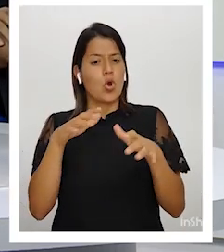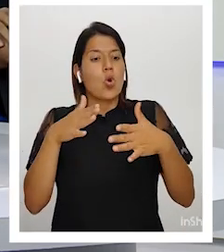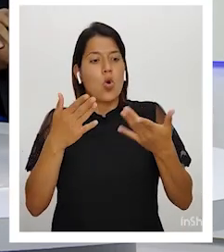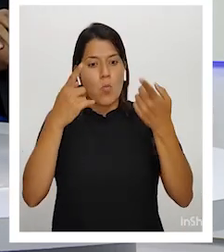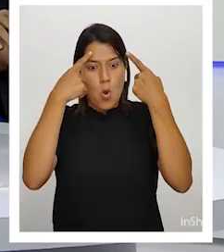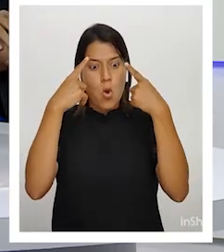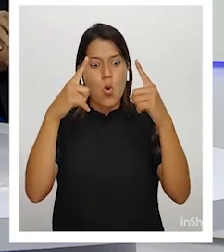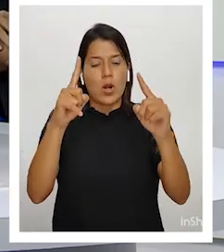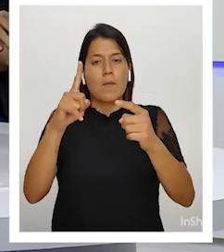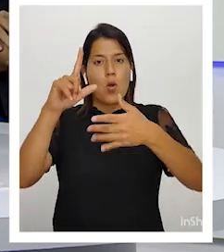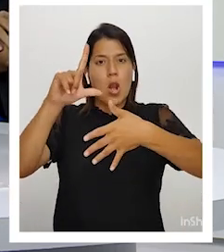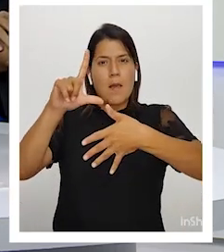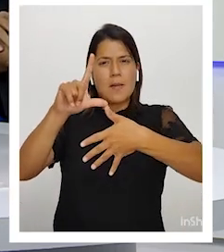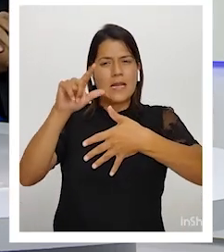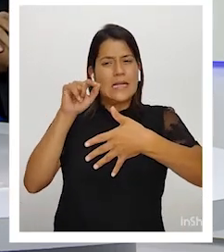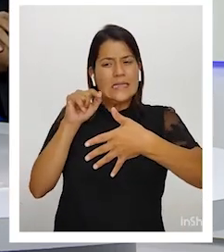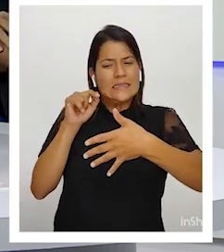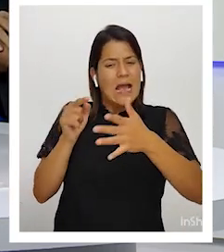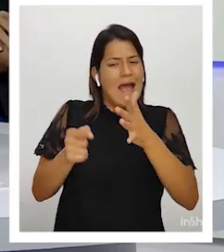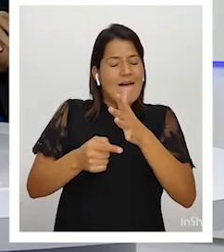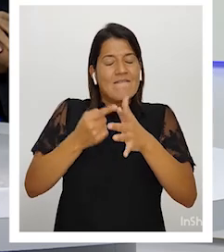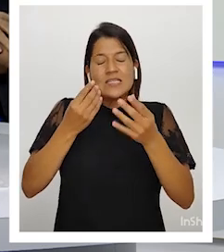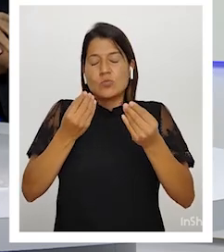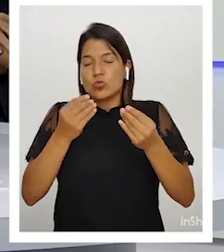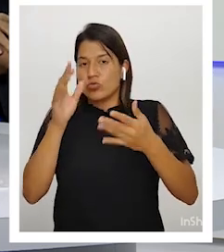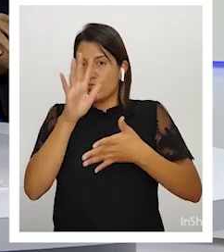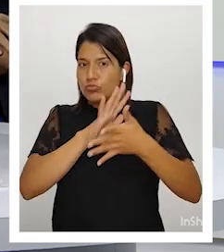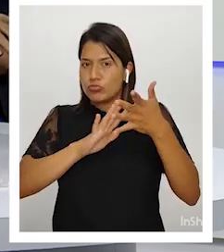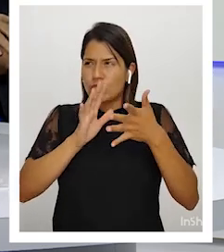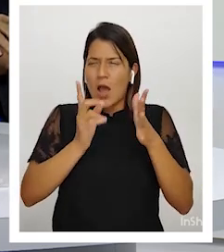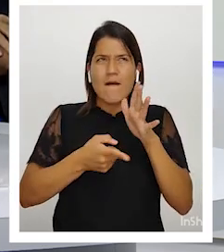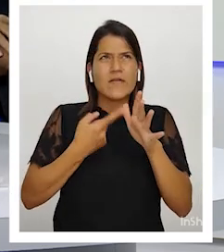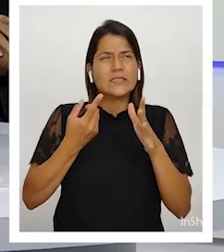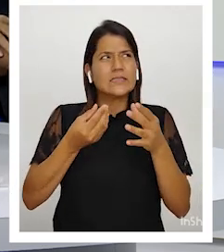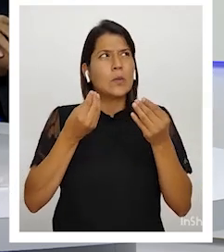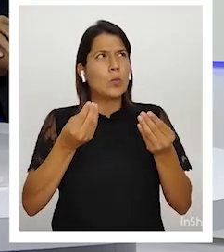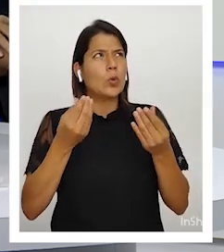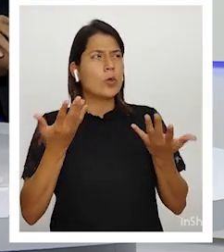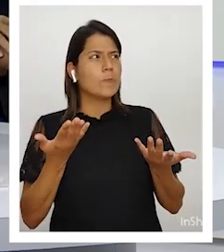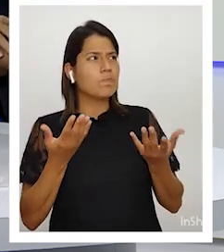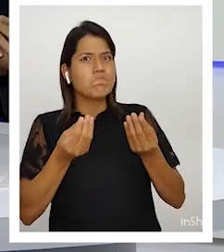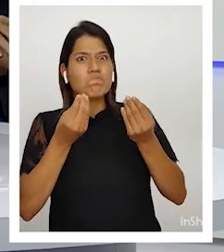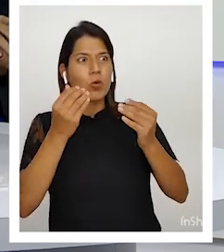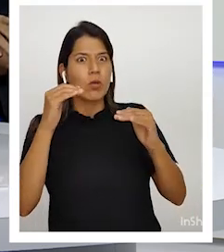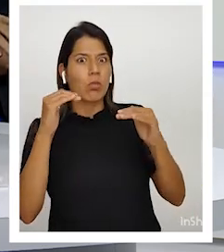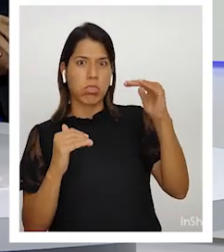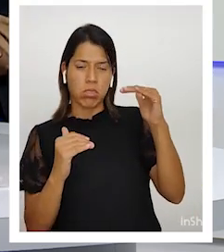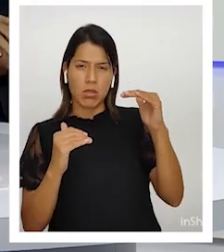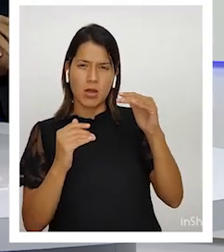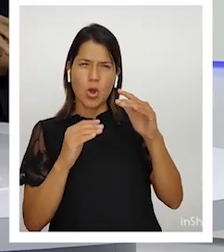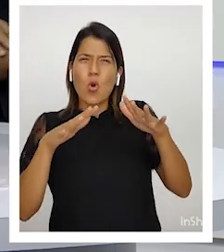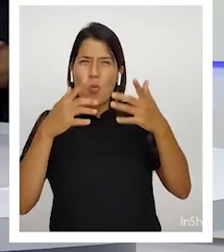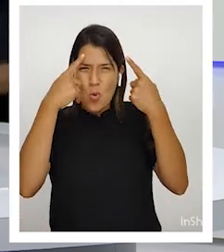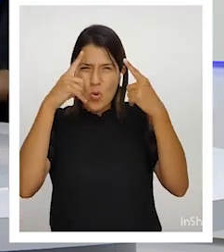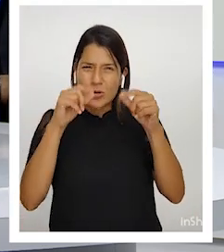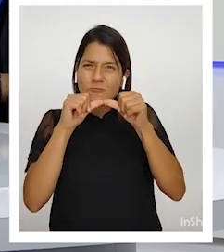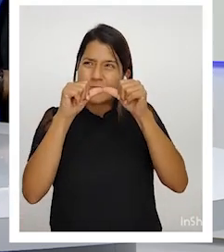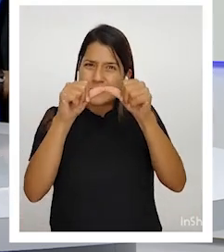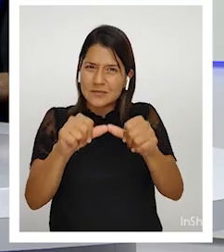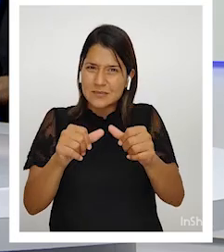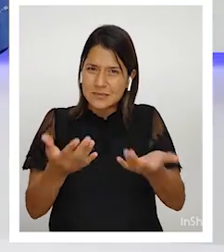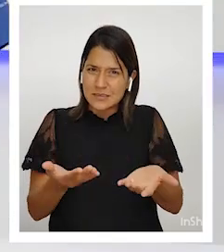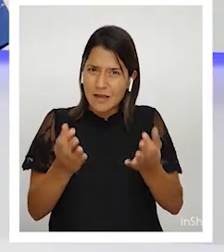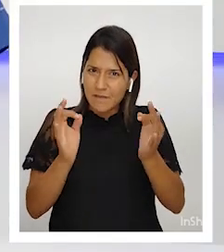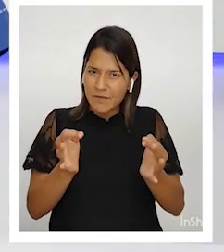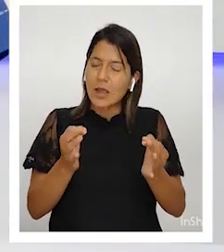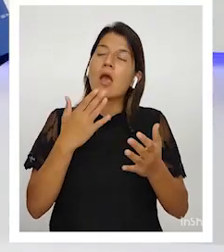Latinoamérica, a veces tan convulsa, a veces tan desigual, pueda salir adelante. Bueno,